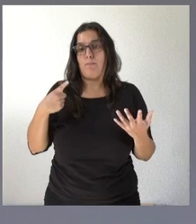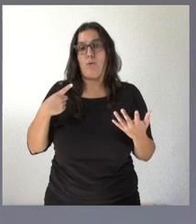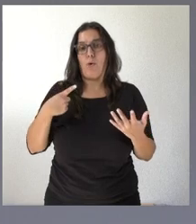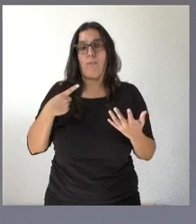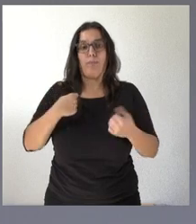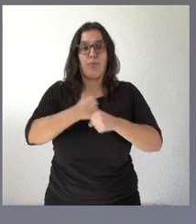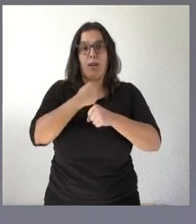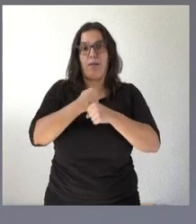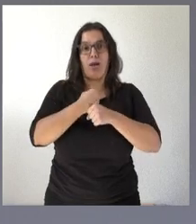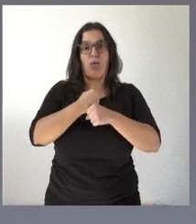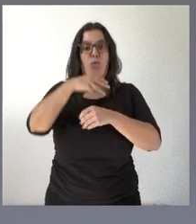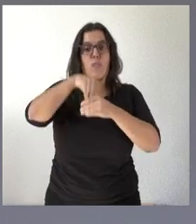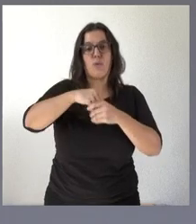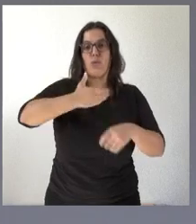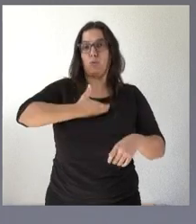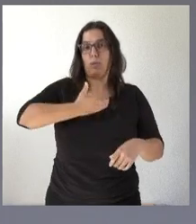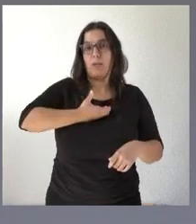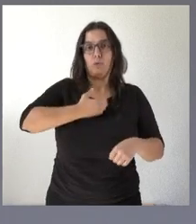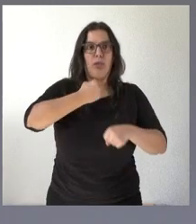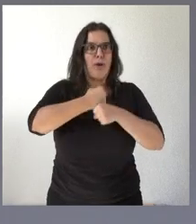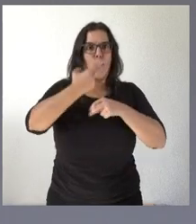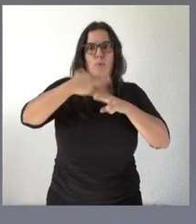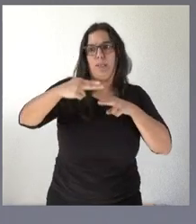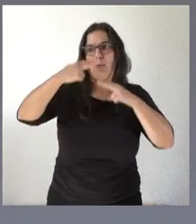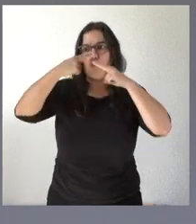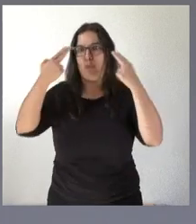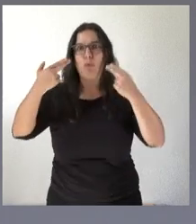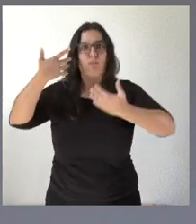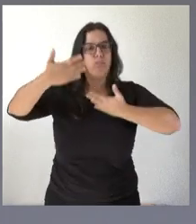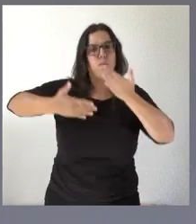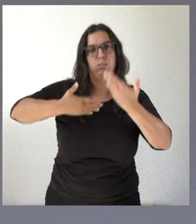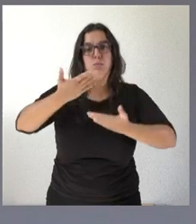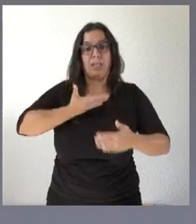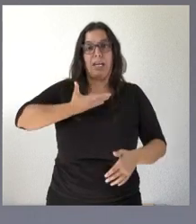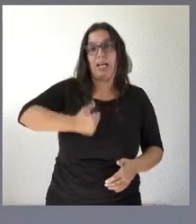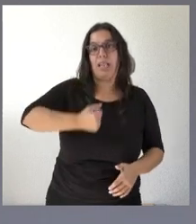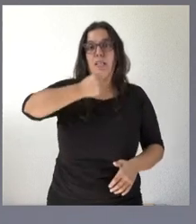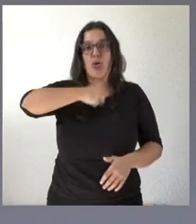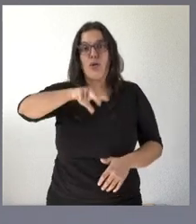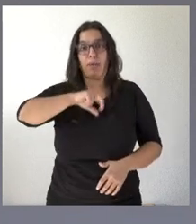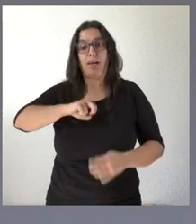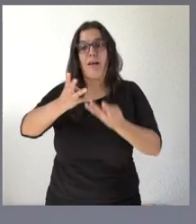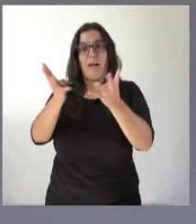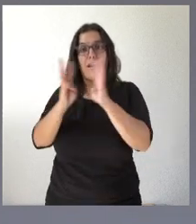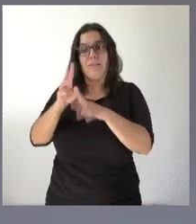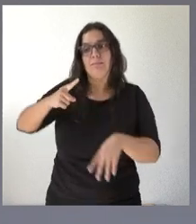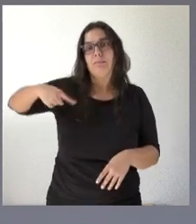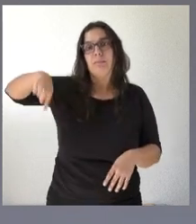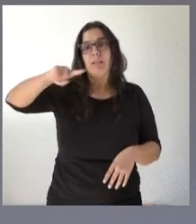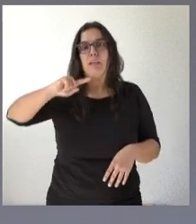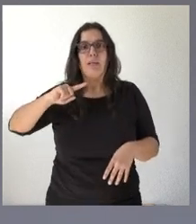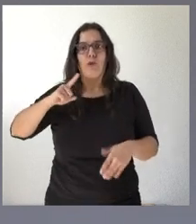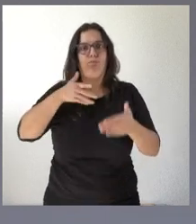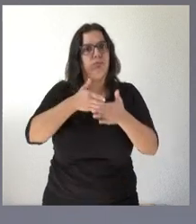político de las corporaciones locales de los alcaldes y de nuestros concejales se vea